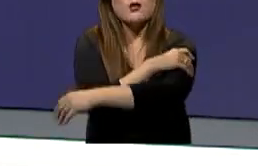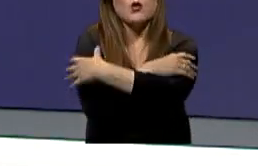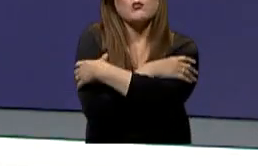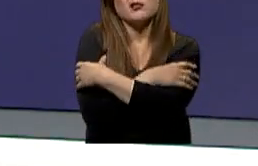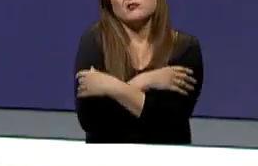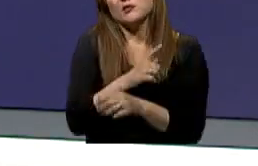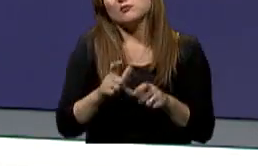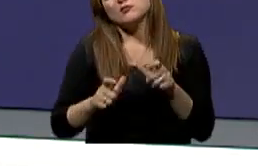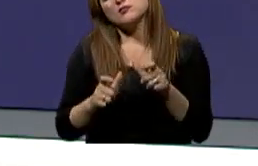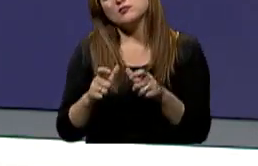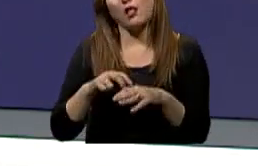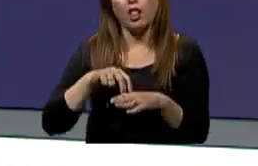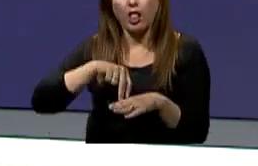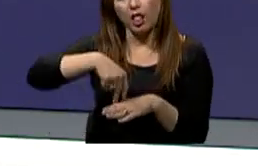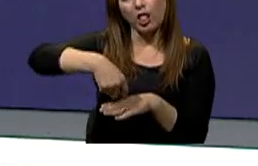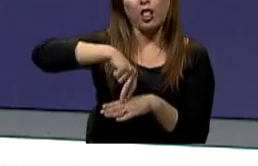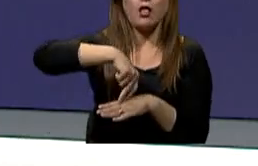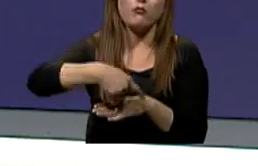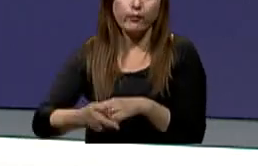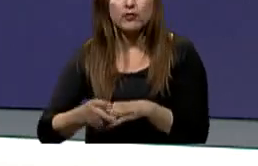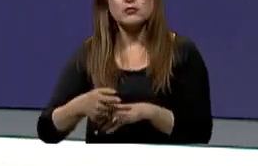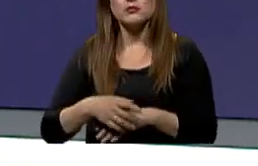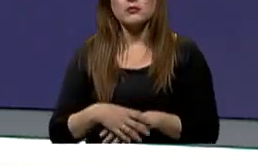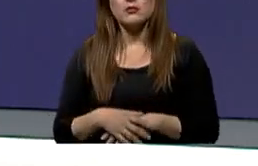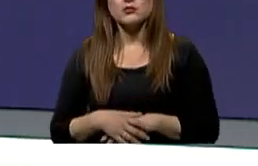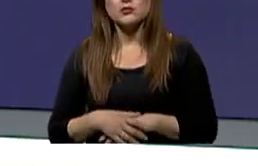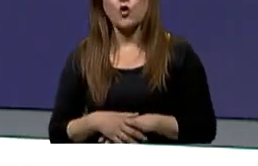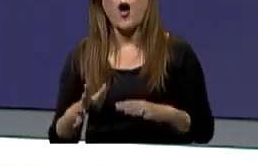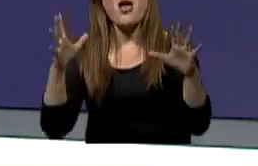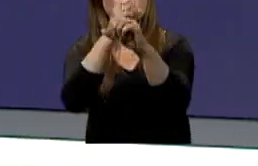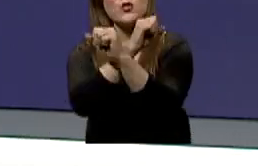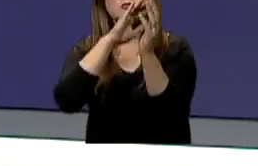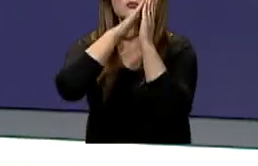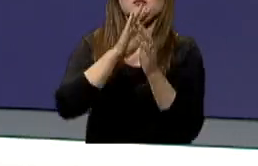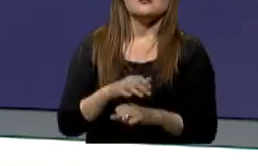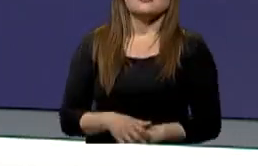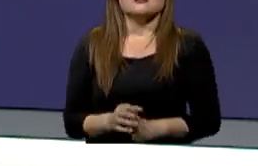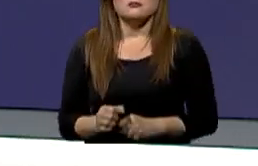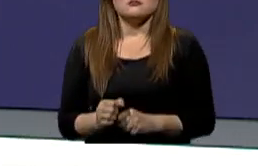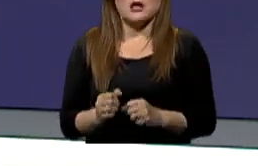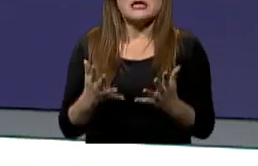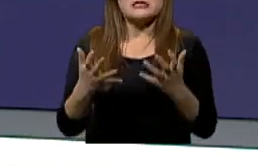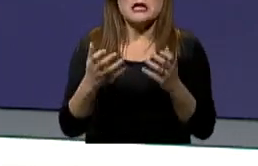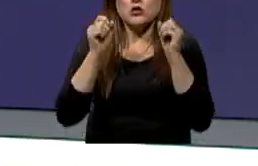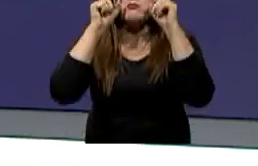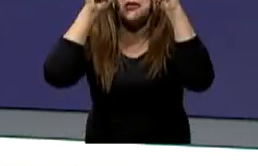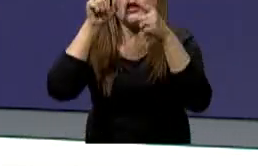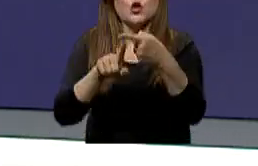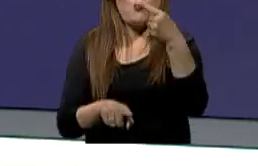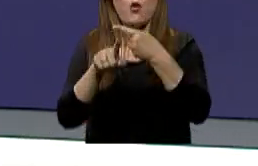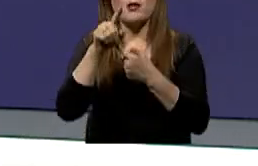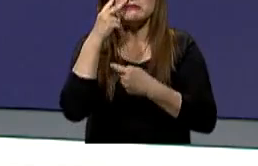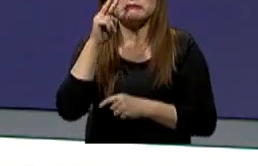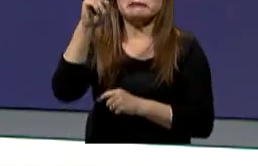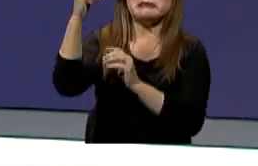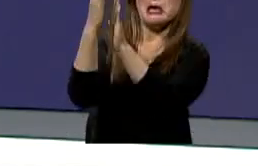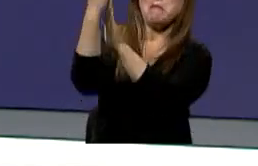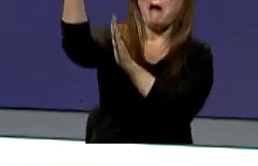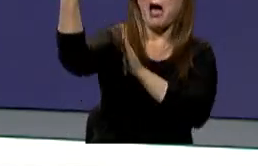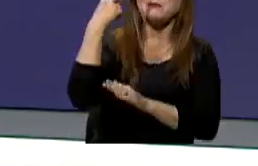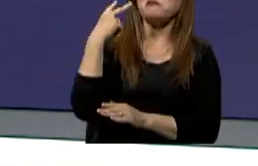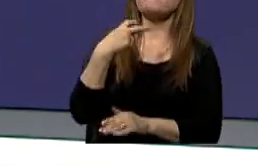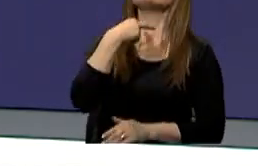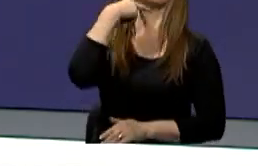gente que inclusive se puede caer. La parálisis del sueño también puede ser común. A veces viene acompañada de alucinaciones en estos